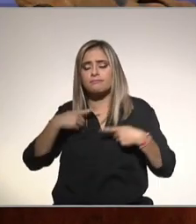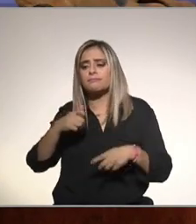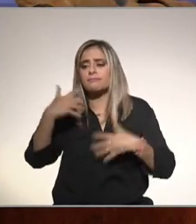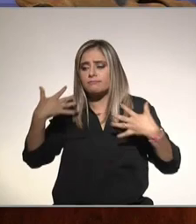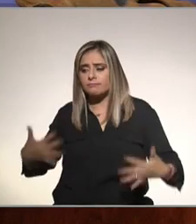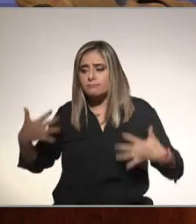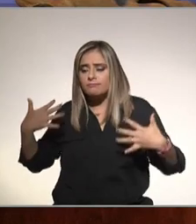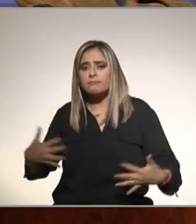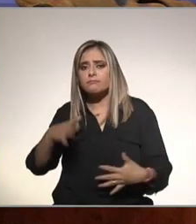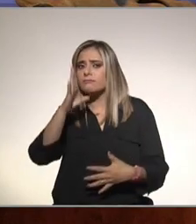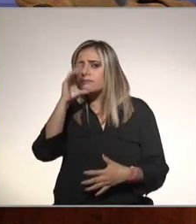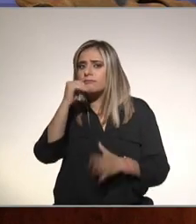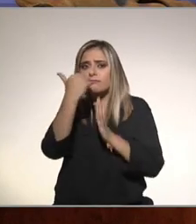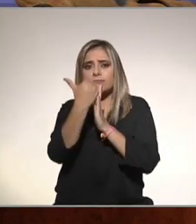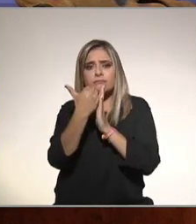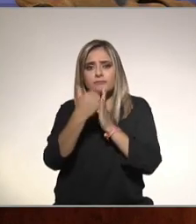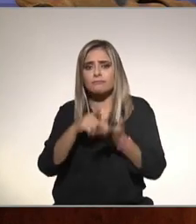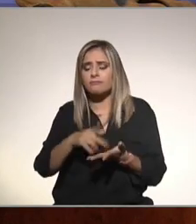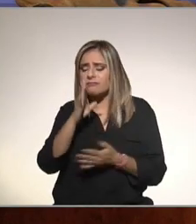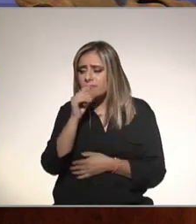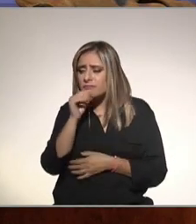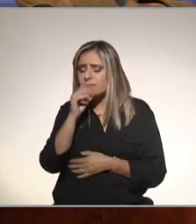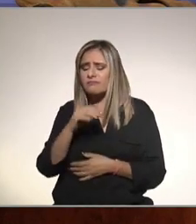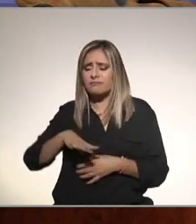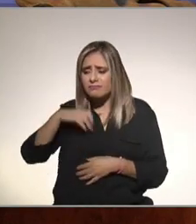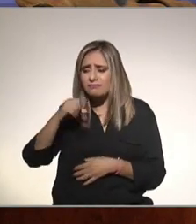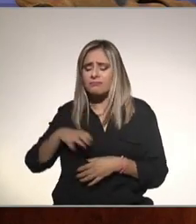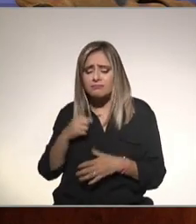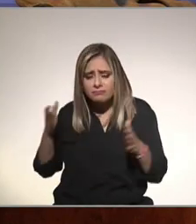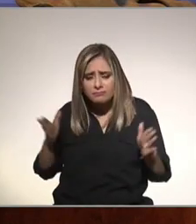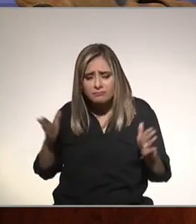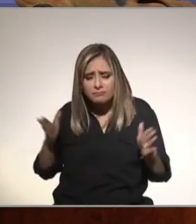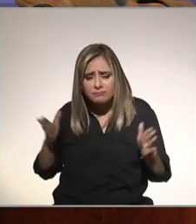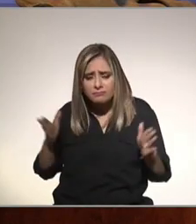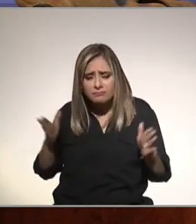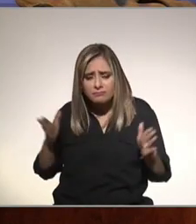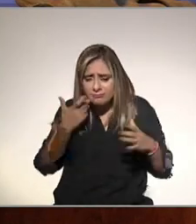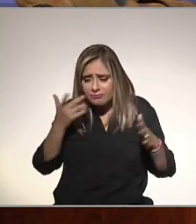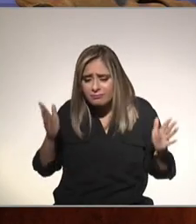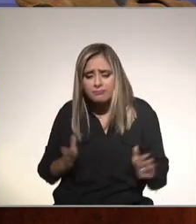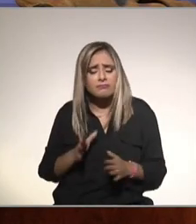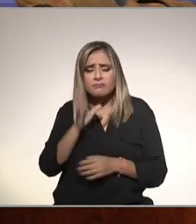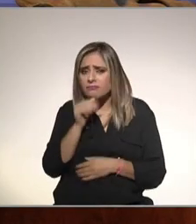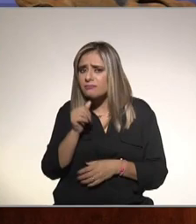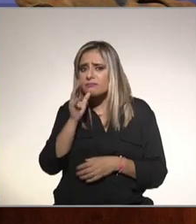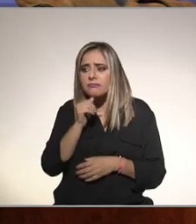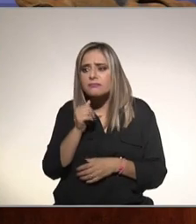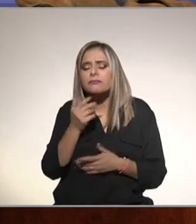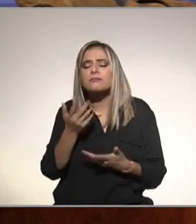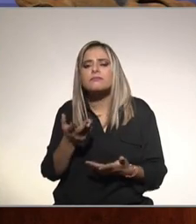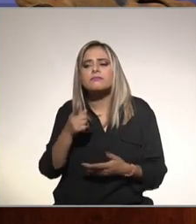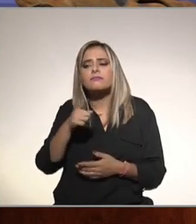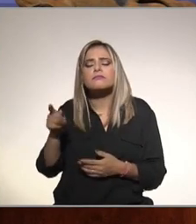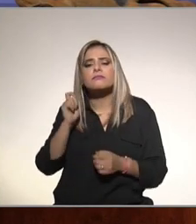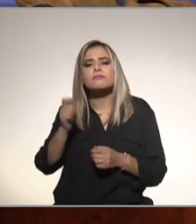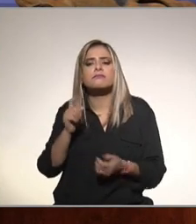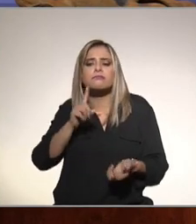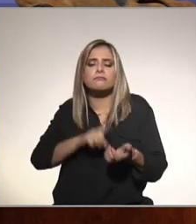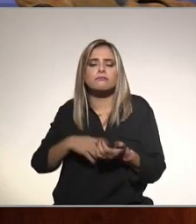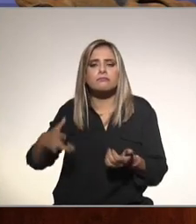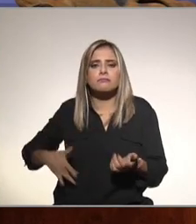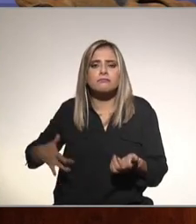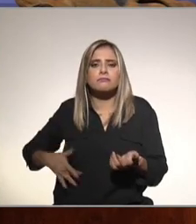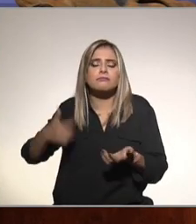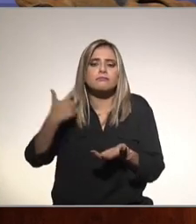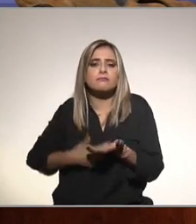bajar de peso y aún así pues tiene que tener estrategias y parte de que hoy se enteren que hay hígado graso es decir bueno pues si tengo